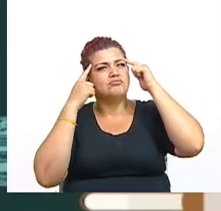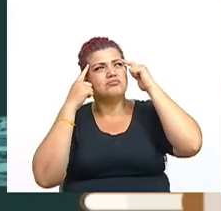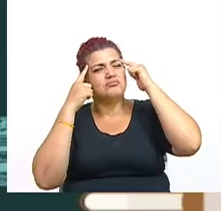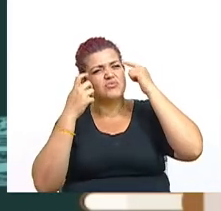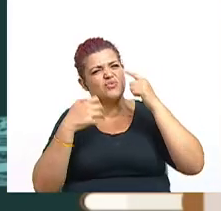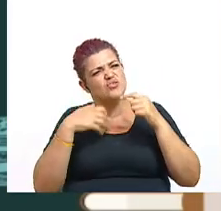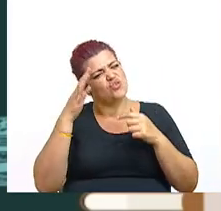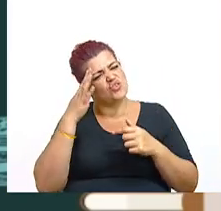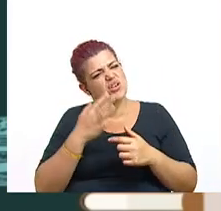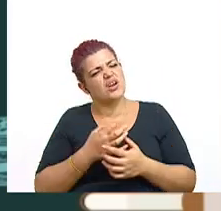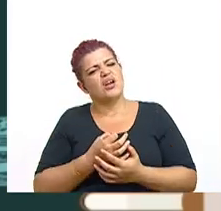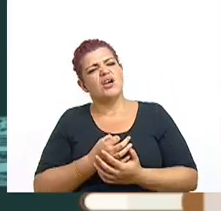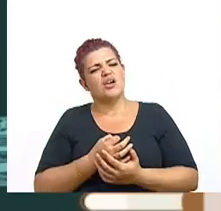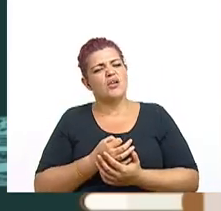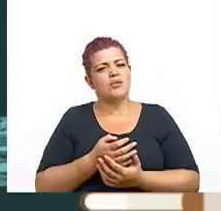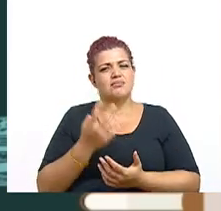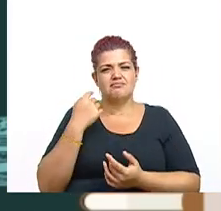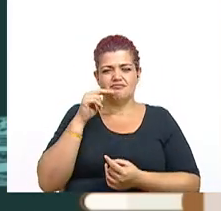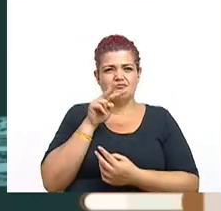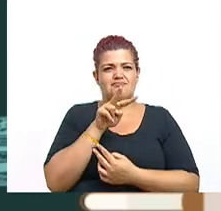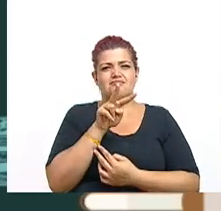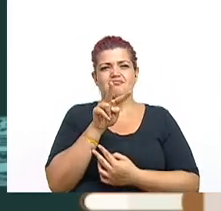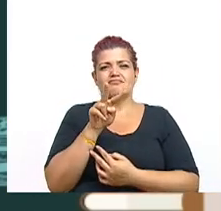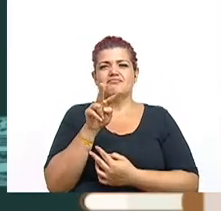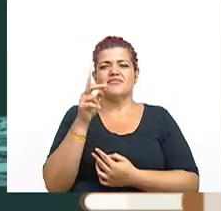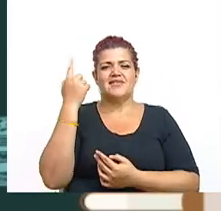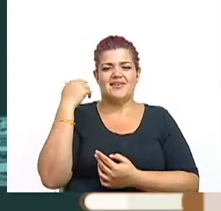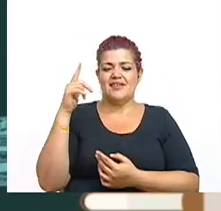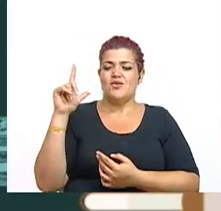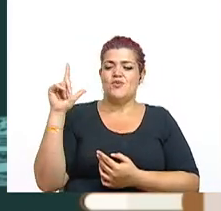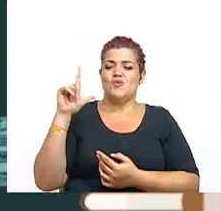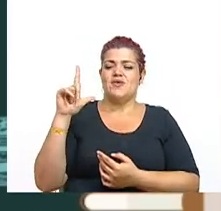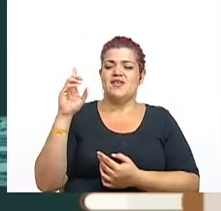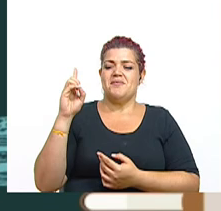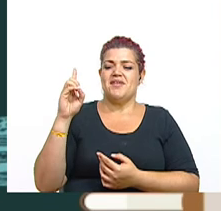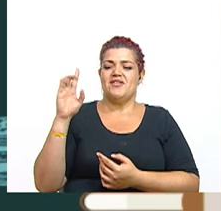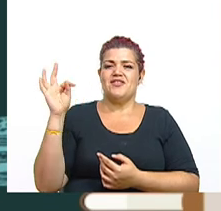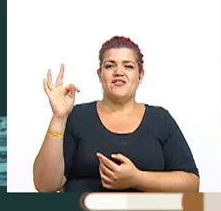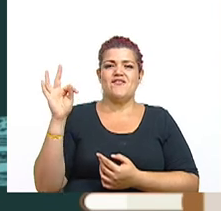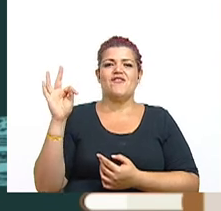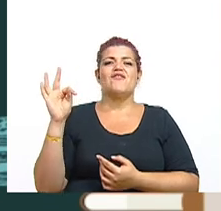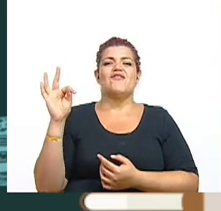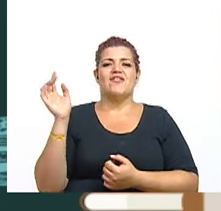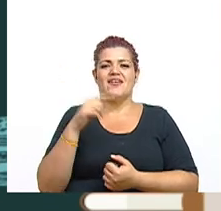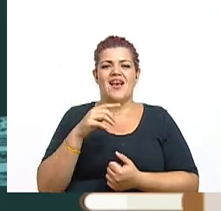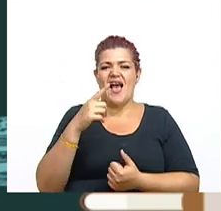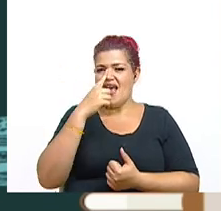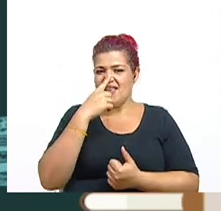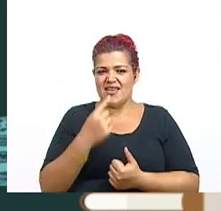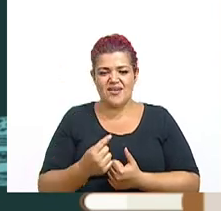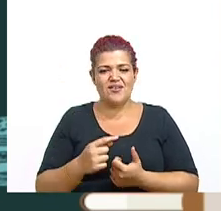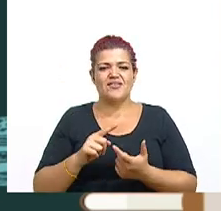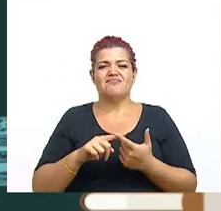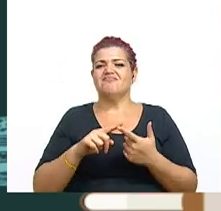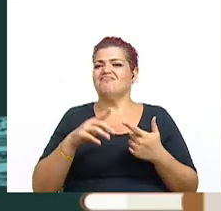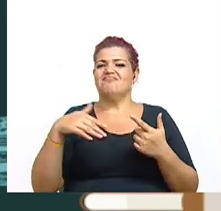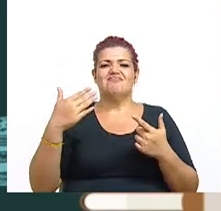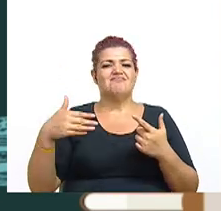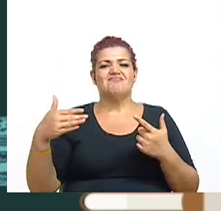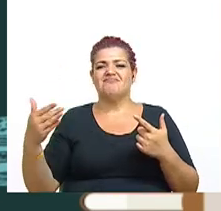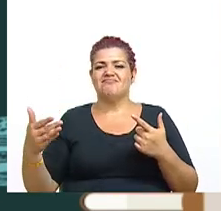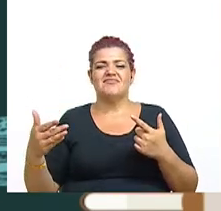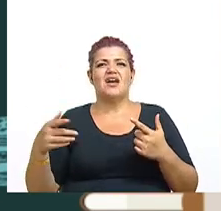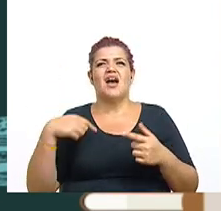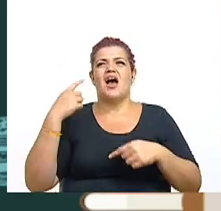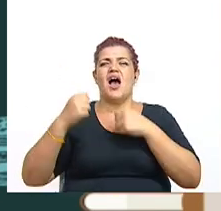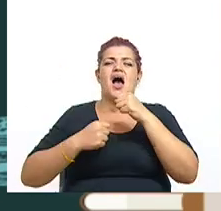aquellos visionarios, don Luis Demetrio Tinoco, por ejemplo, el doctor Calderón Guardia y muchos otros que